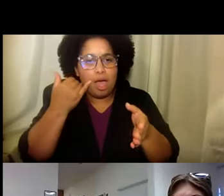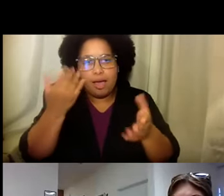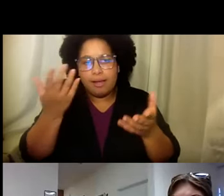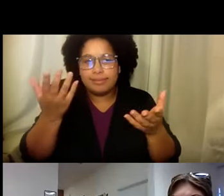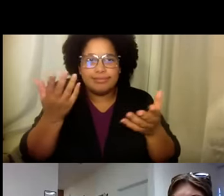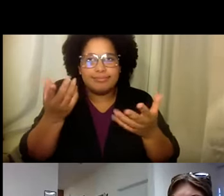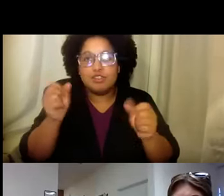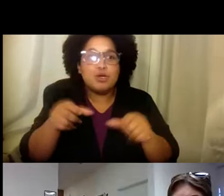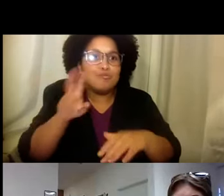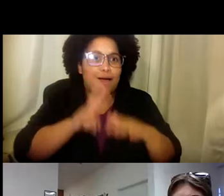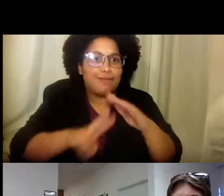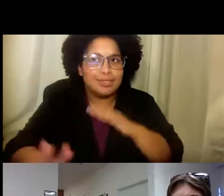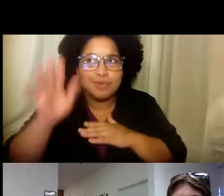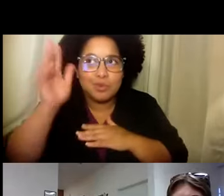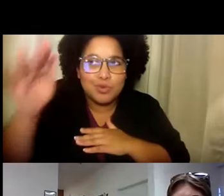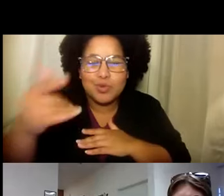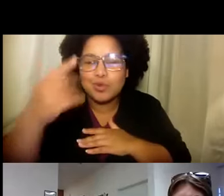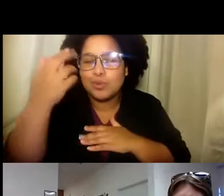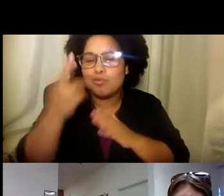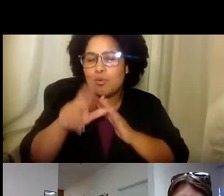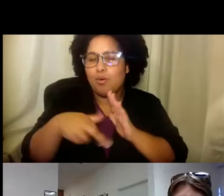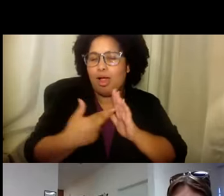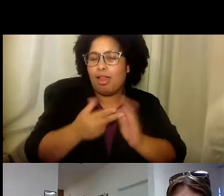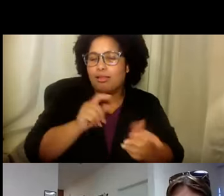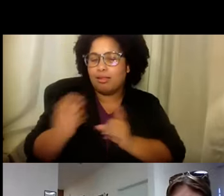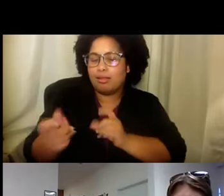cristal. ¿Qué piensas tú. Que sería diferente. O será diferente. En el futuro.